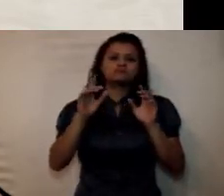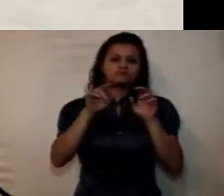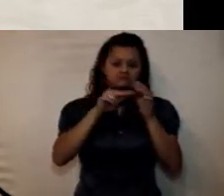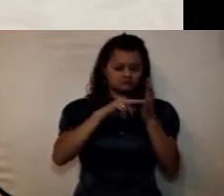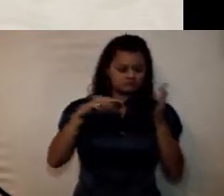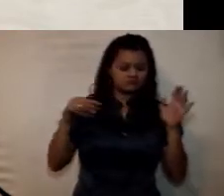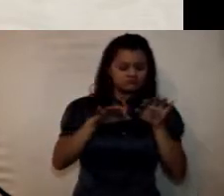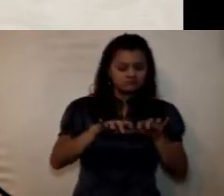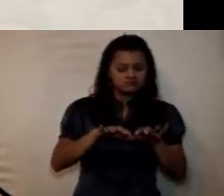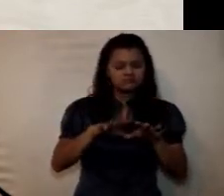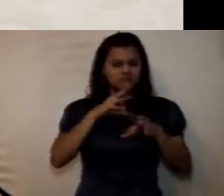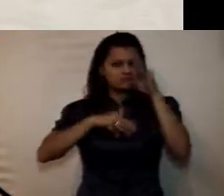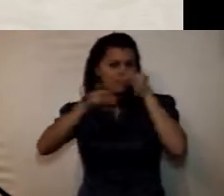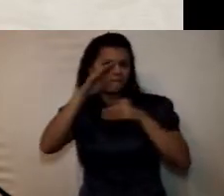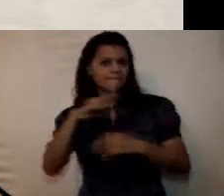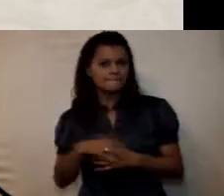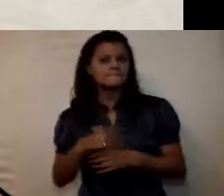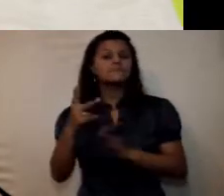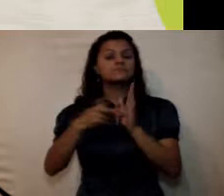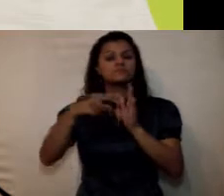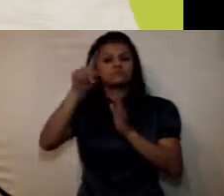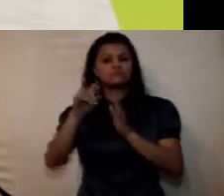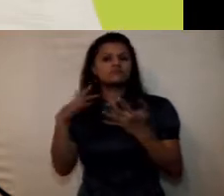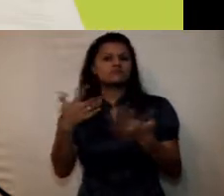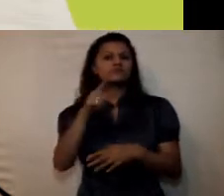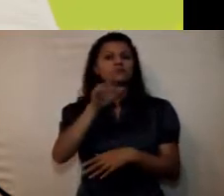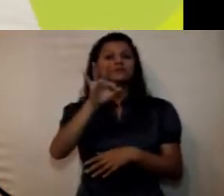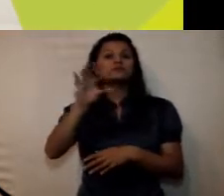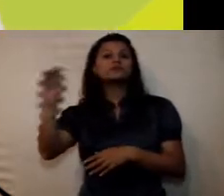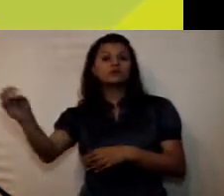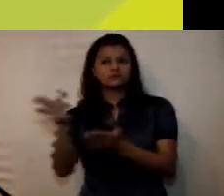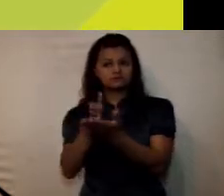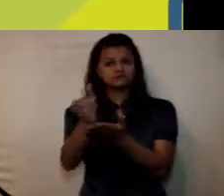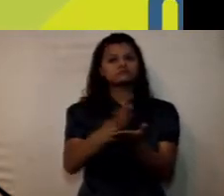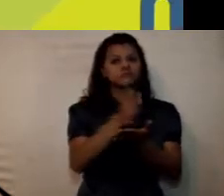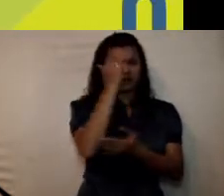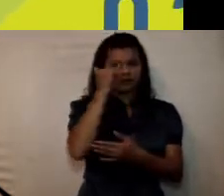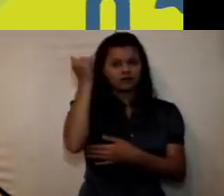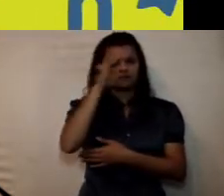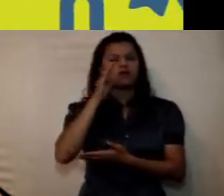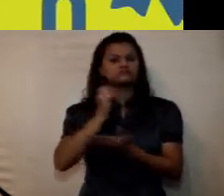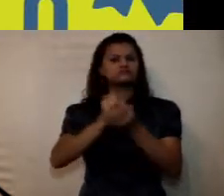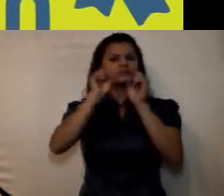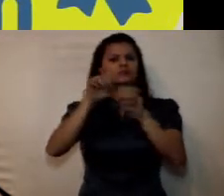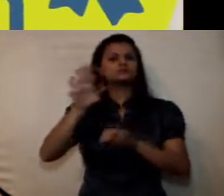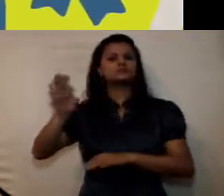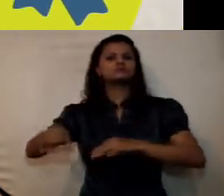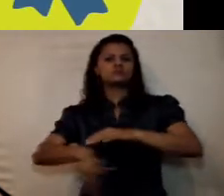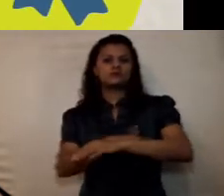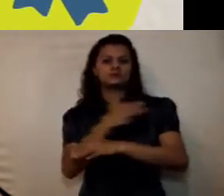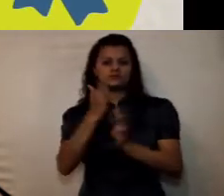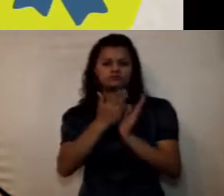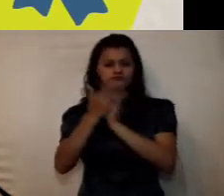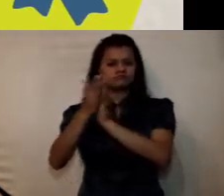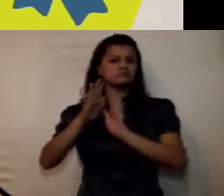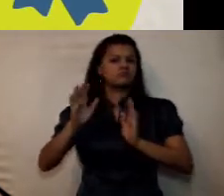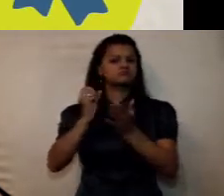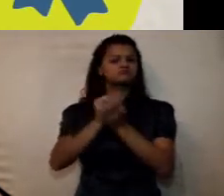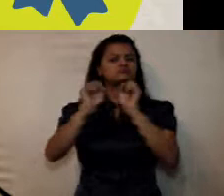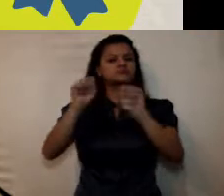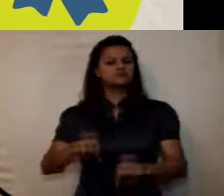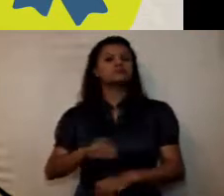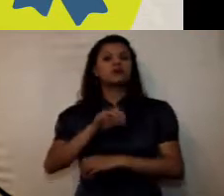contó con un número total de 137 programas académicos aprobados por el ministerio de educación nacional ocho de ellos